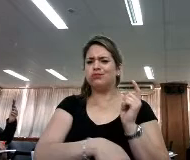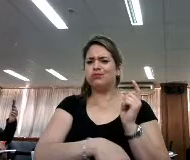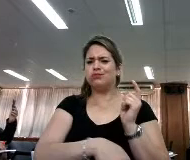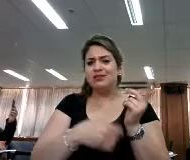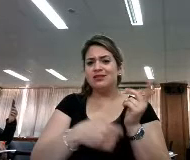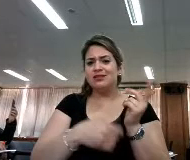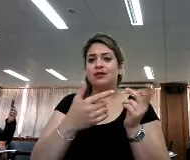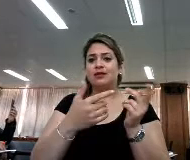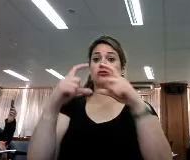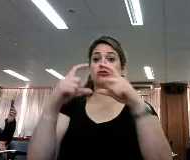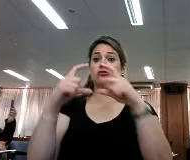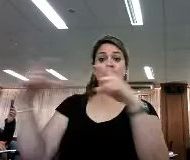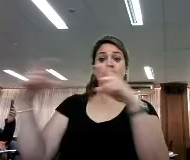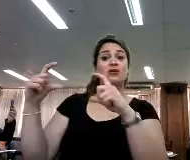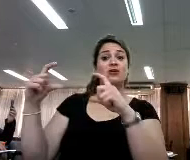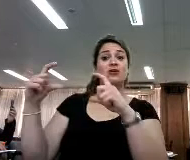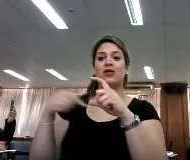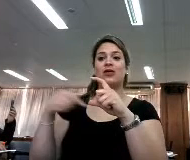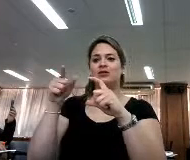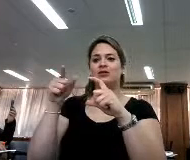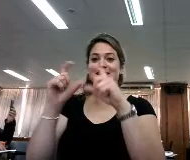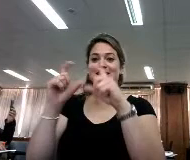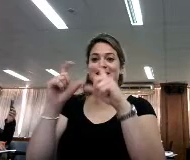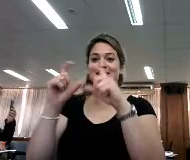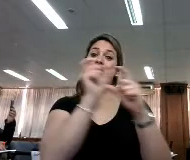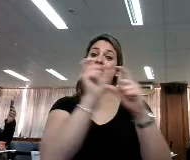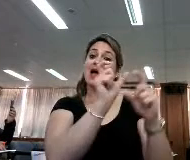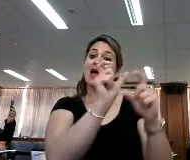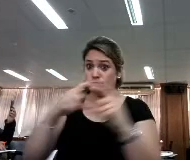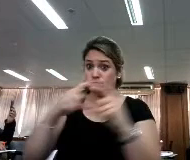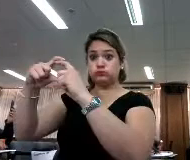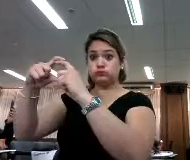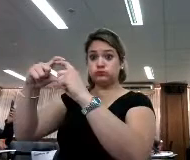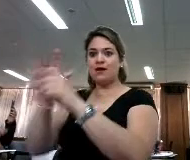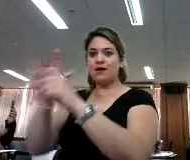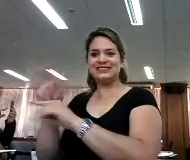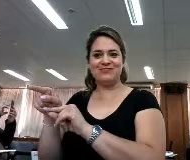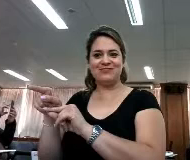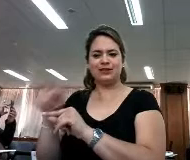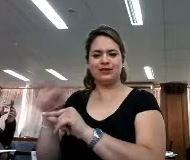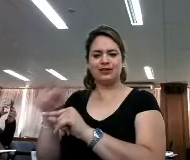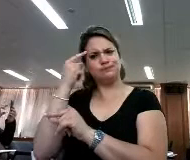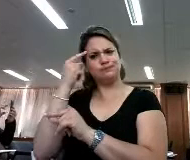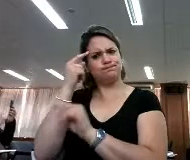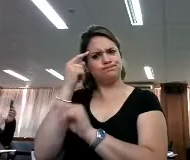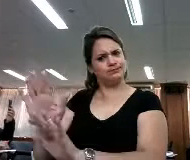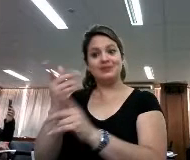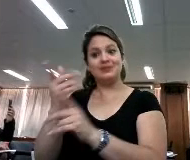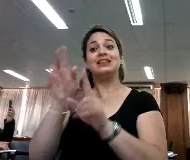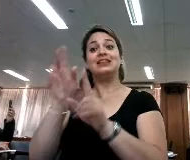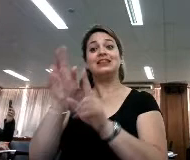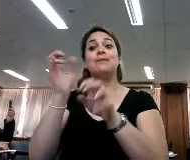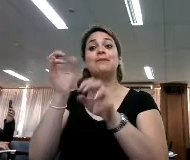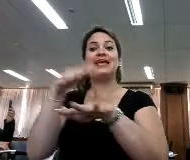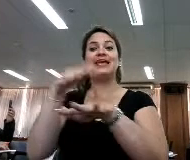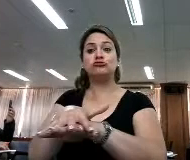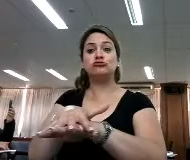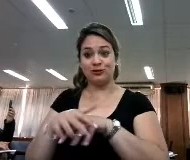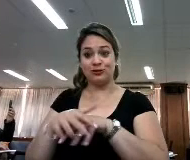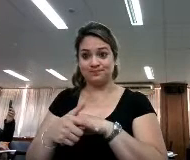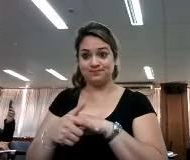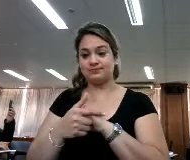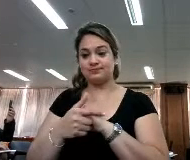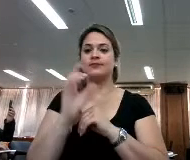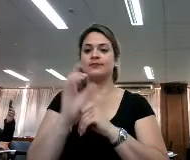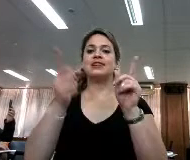recuadro que nos explica qué es la palabra. Ahí también debemos de pensar la inclusión. acá les voy a mostrar